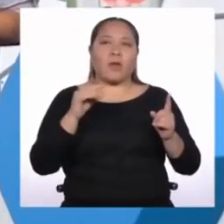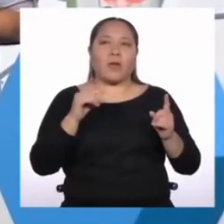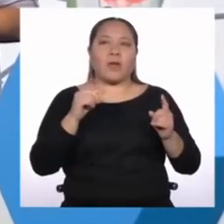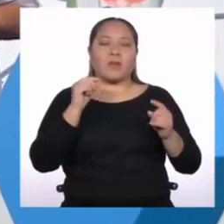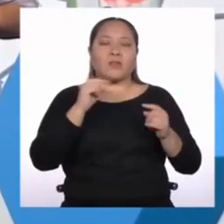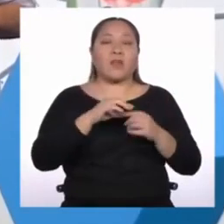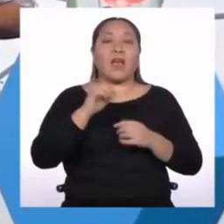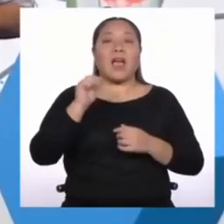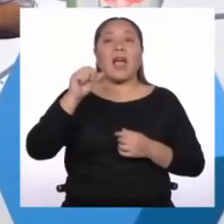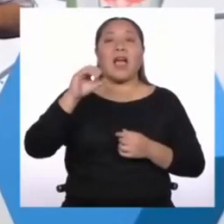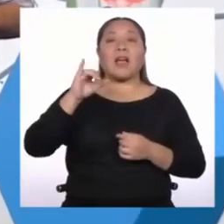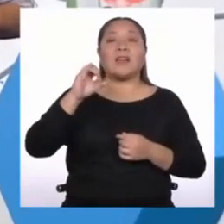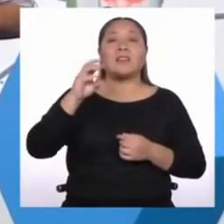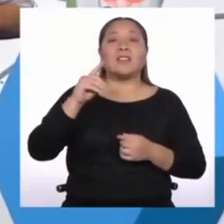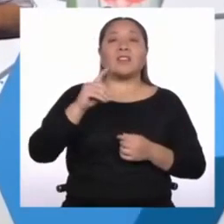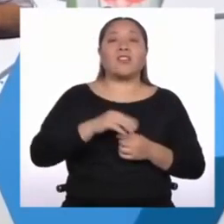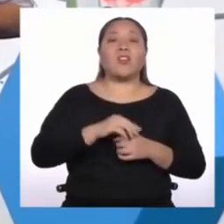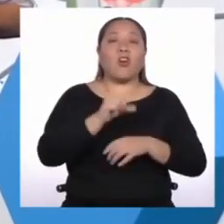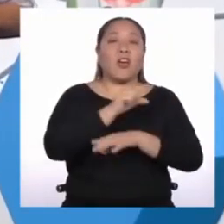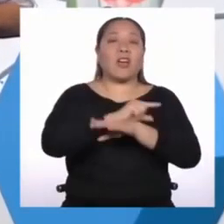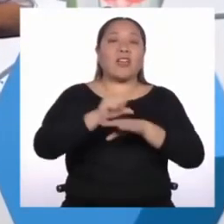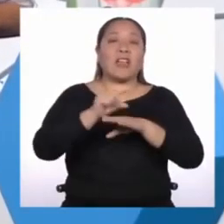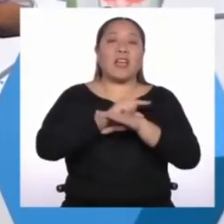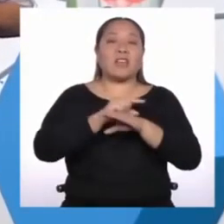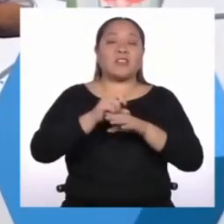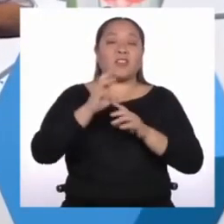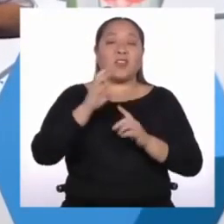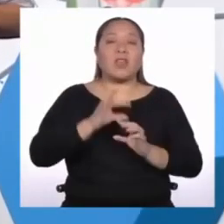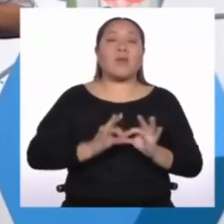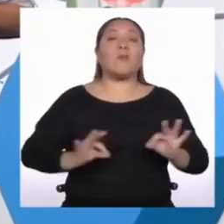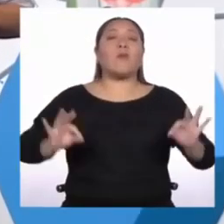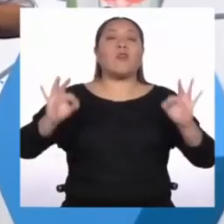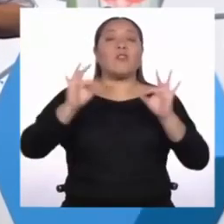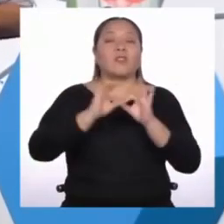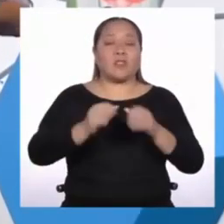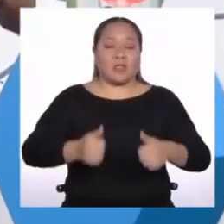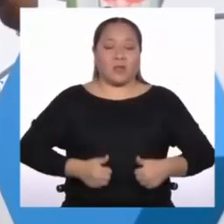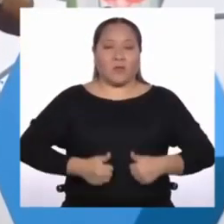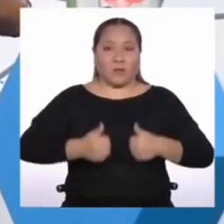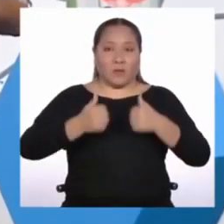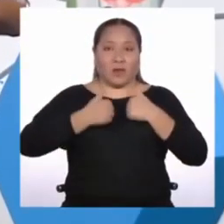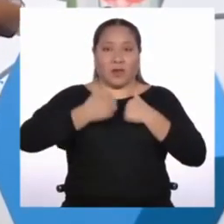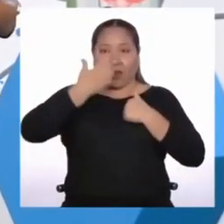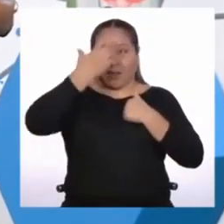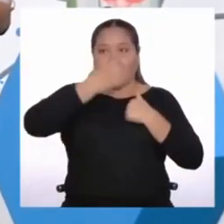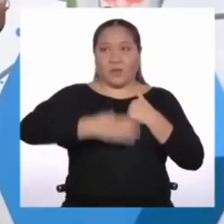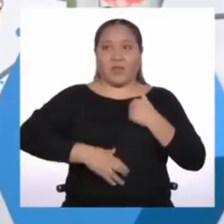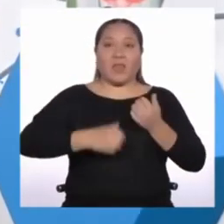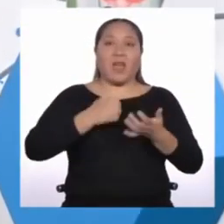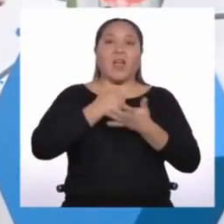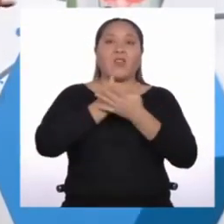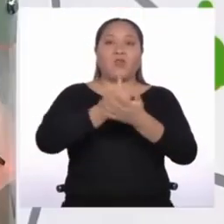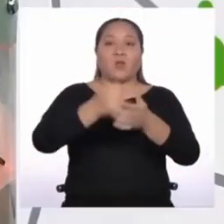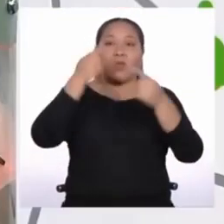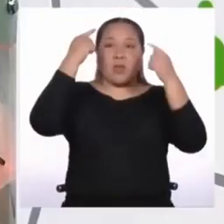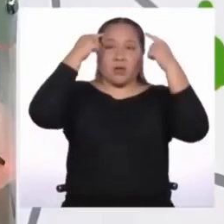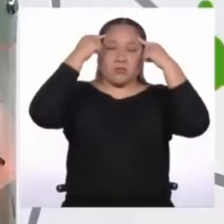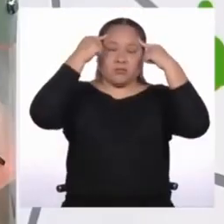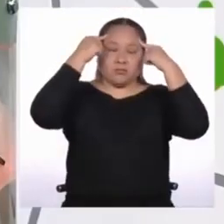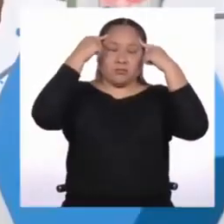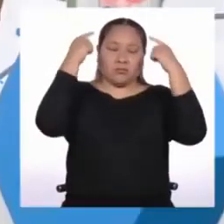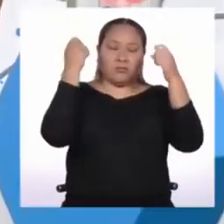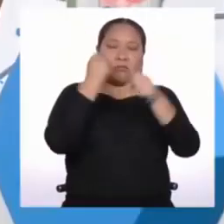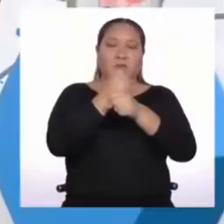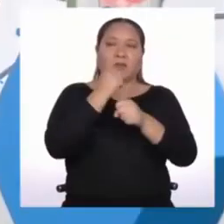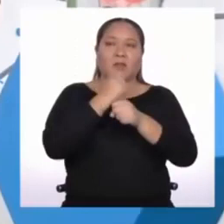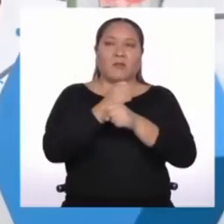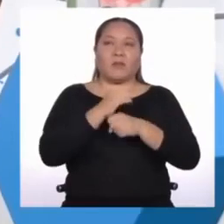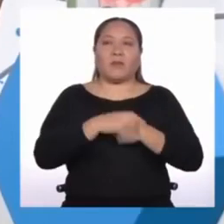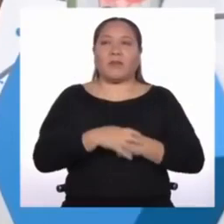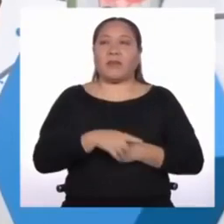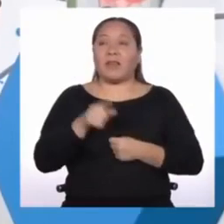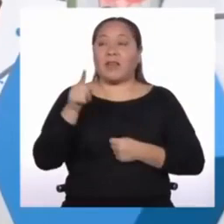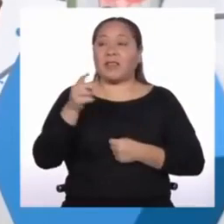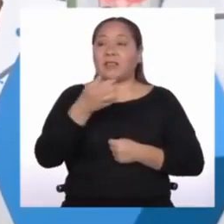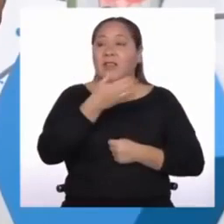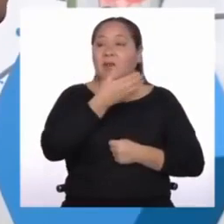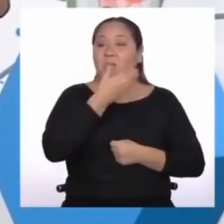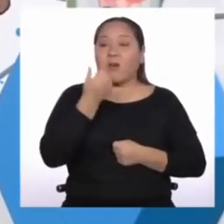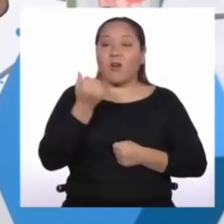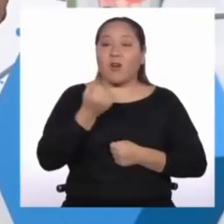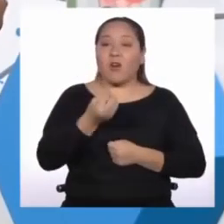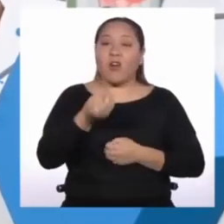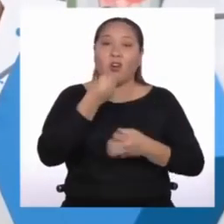graso poliinsaturado esencial para el cuerpo humano y muy beneficioso para la actividad cerebral. Es decir, es el mejor